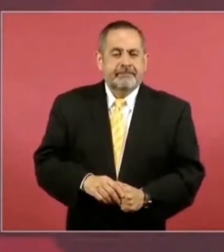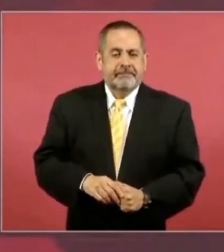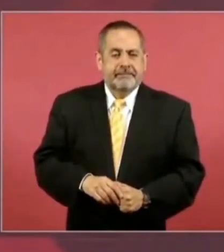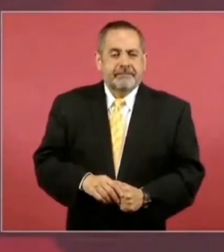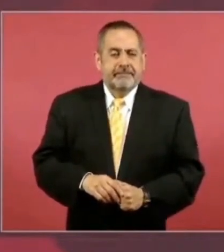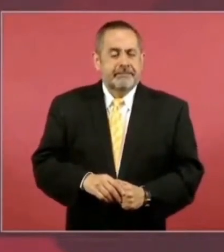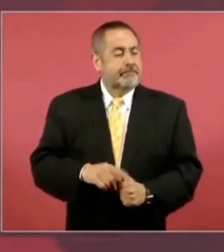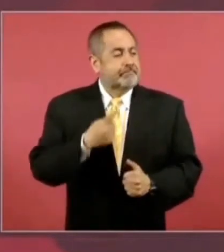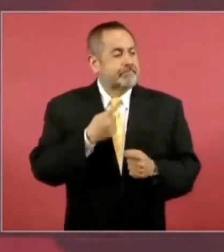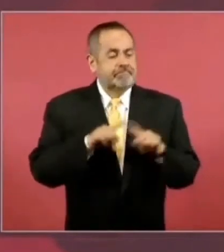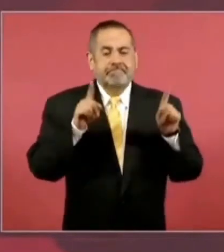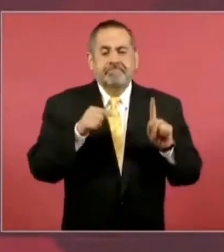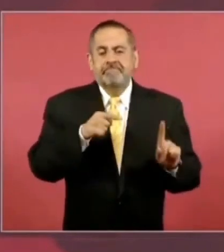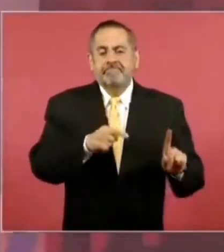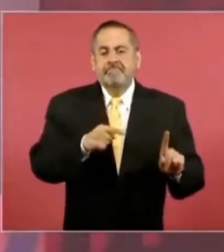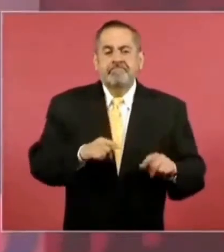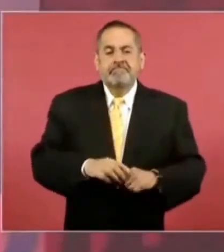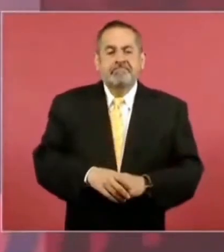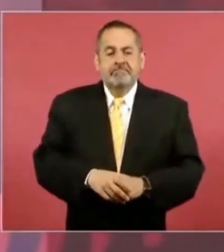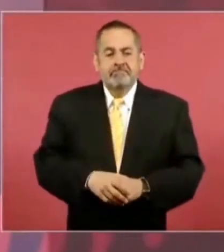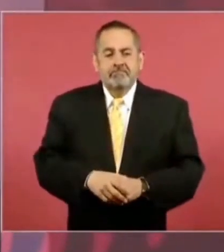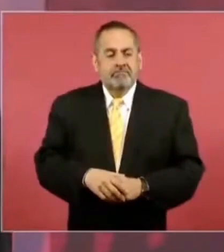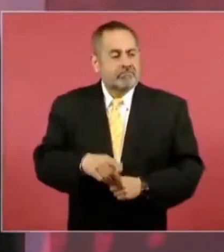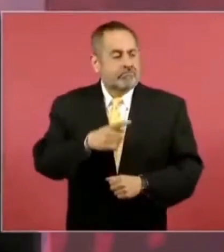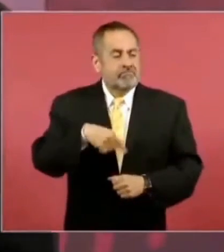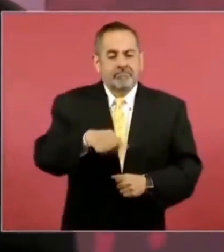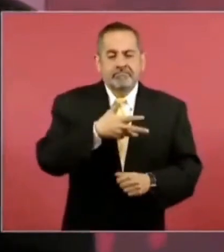excepcionalmente, el derecho.